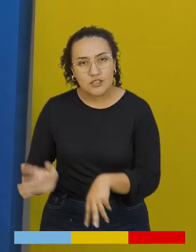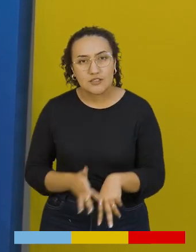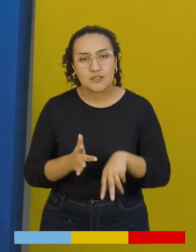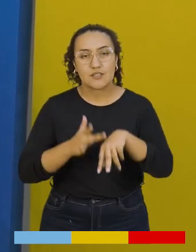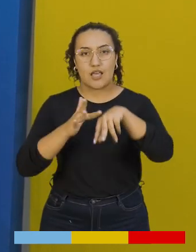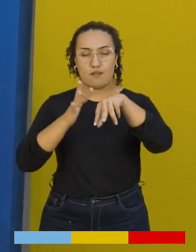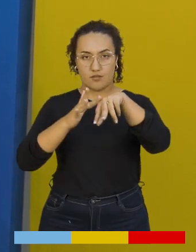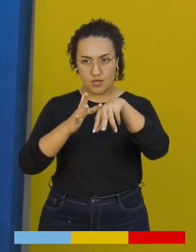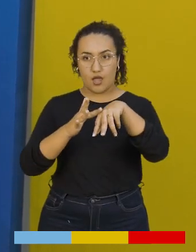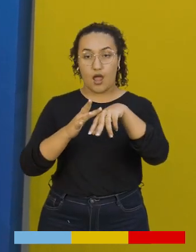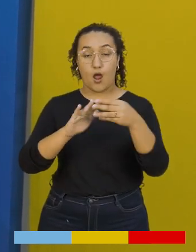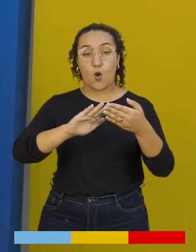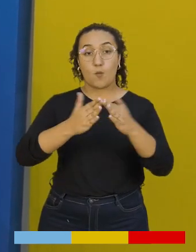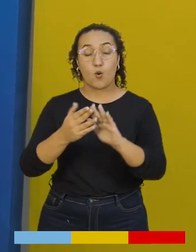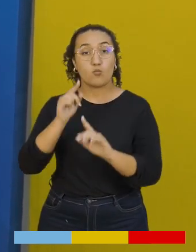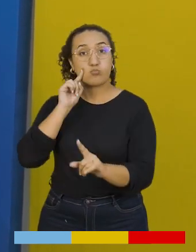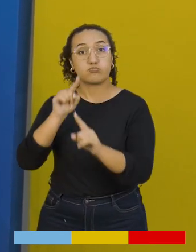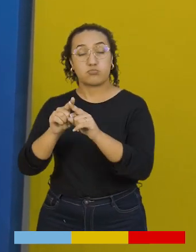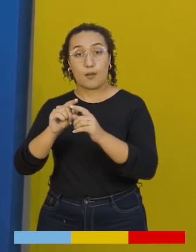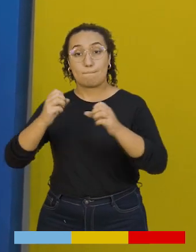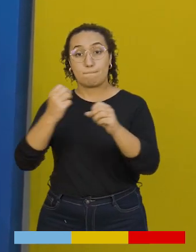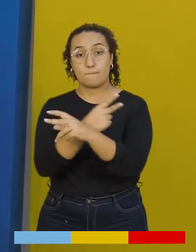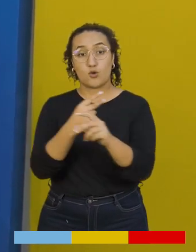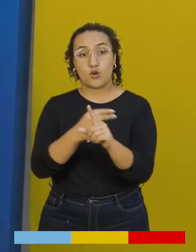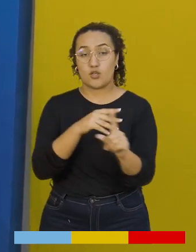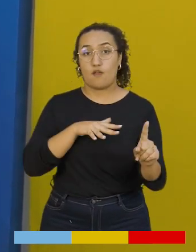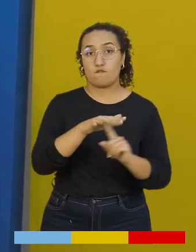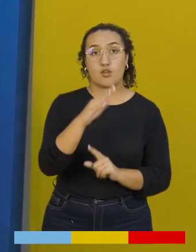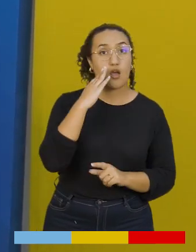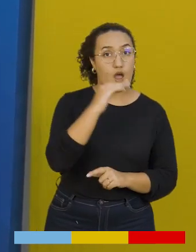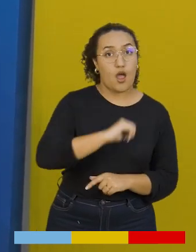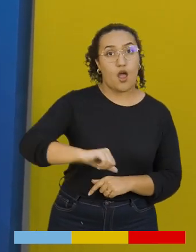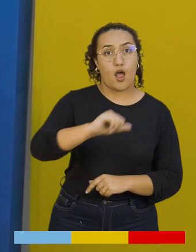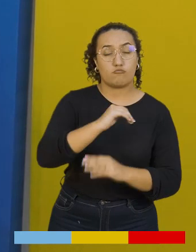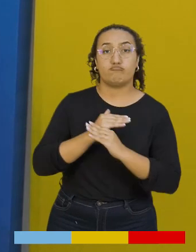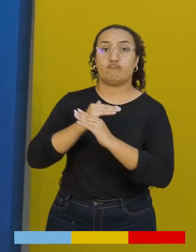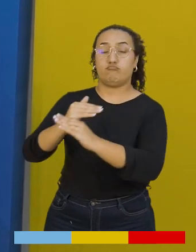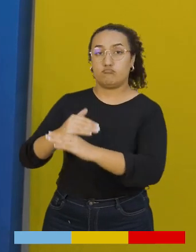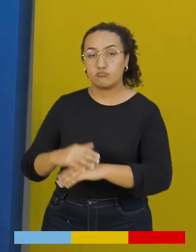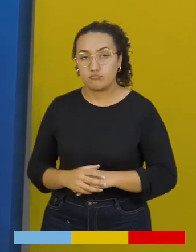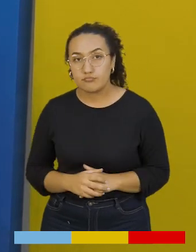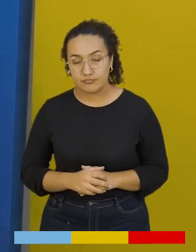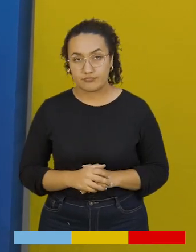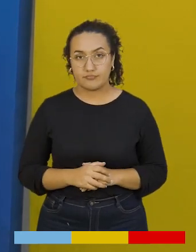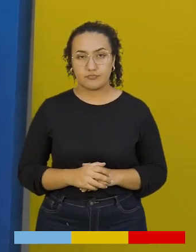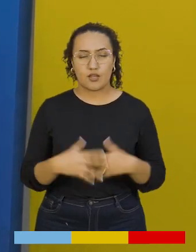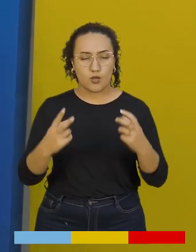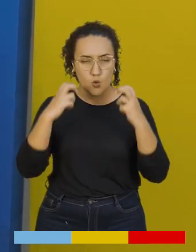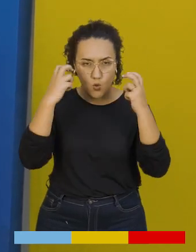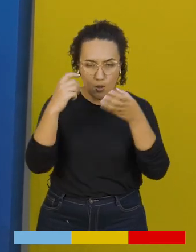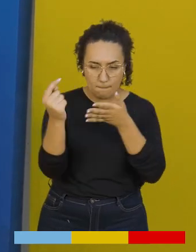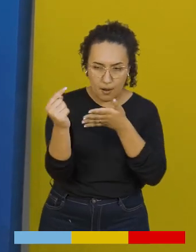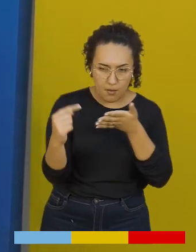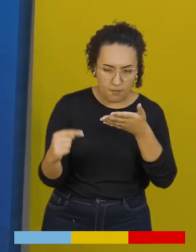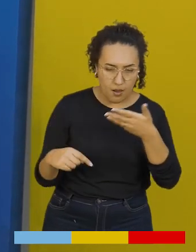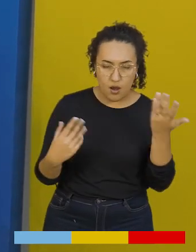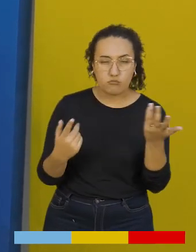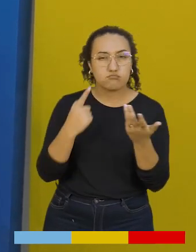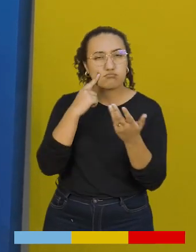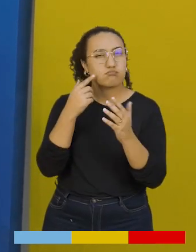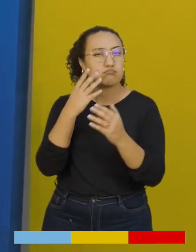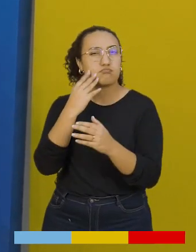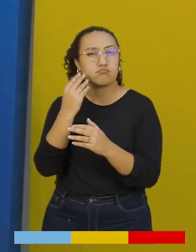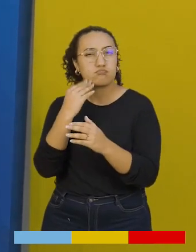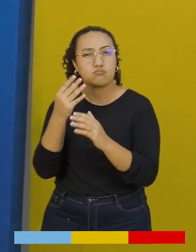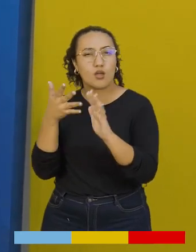sensibilizar a las comunidades en la no violencia contra la mujer a través de la prevención y conocimiento de las diferentes formas de este